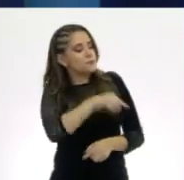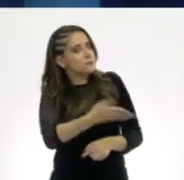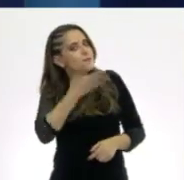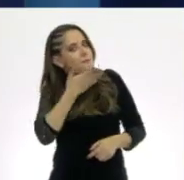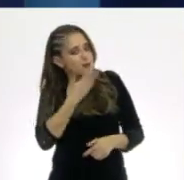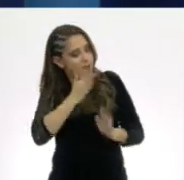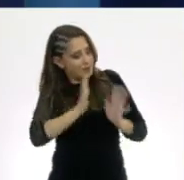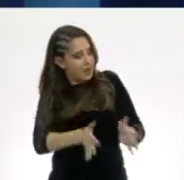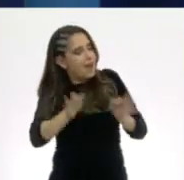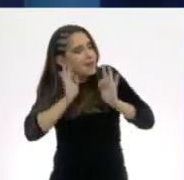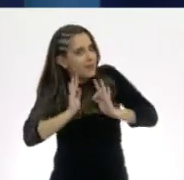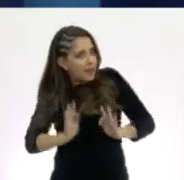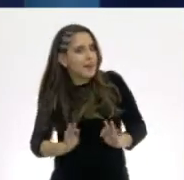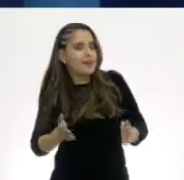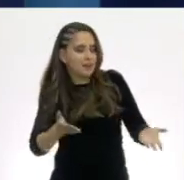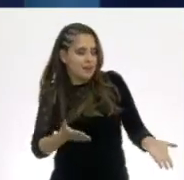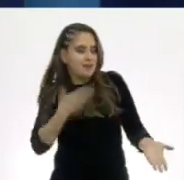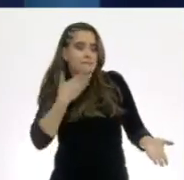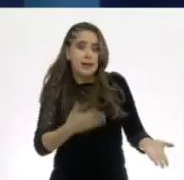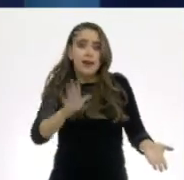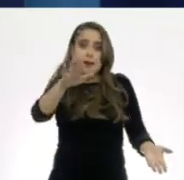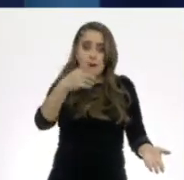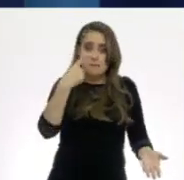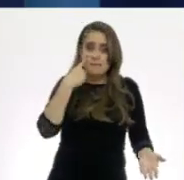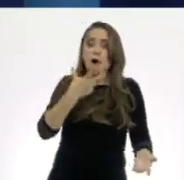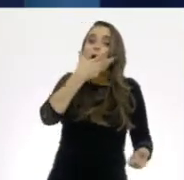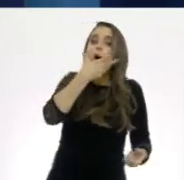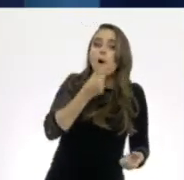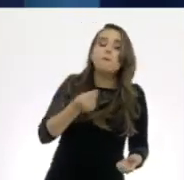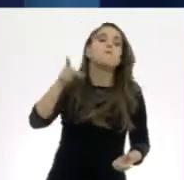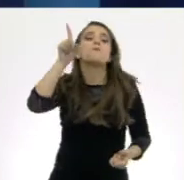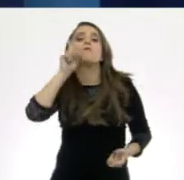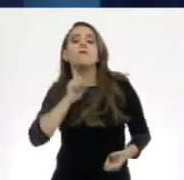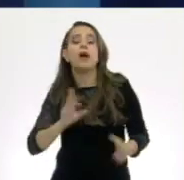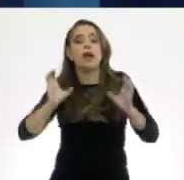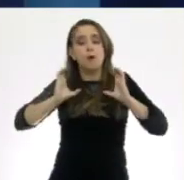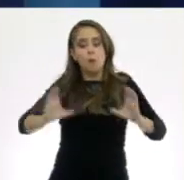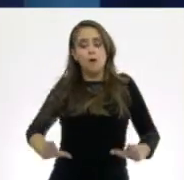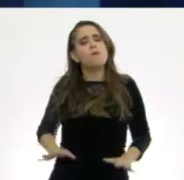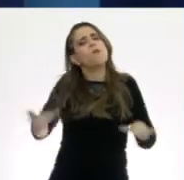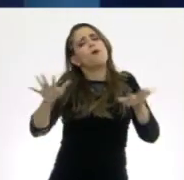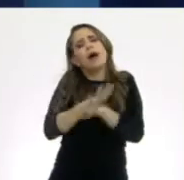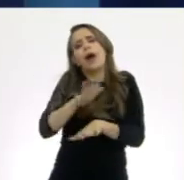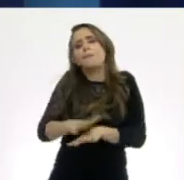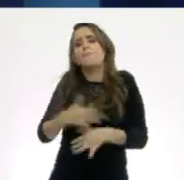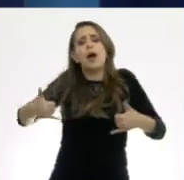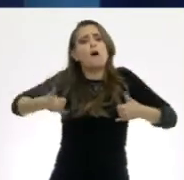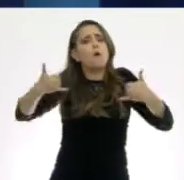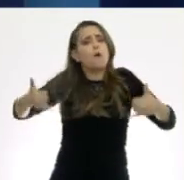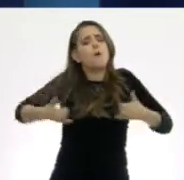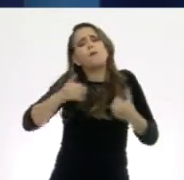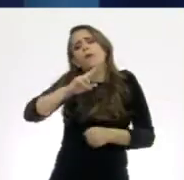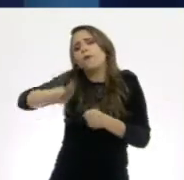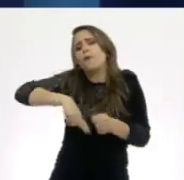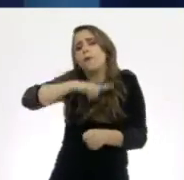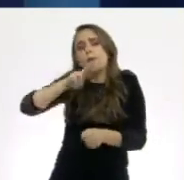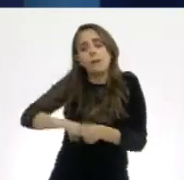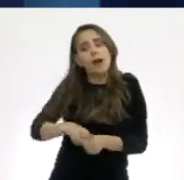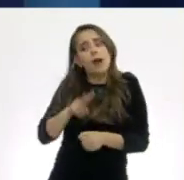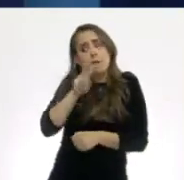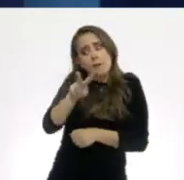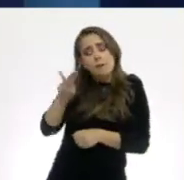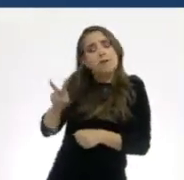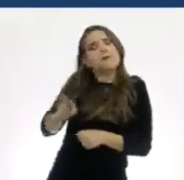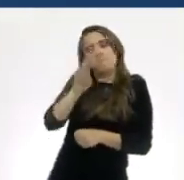que recuerdes que tanto hombres como mujeres tenemos cambios en la pubertad y todos merecemos respeto y